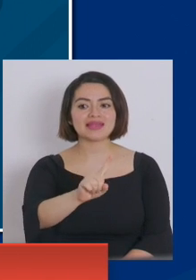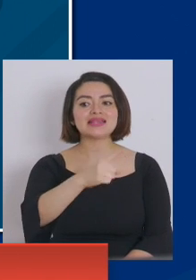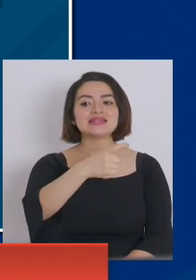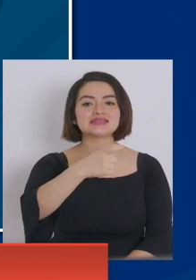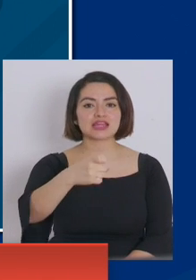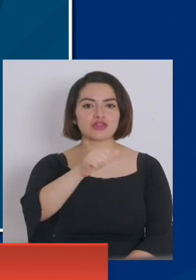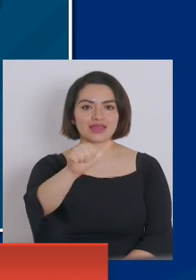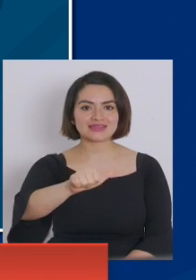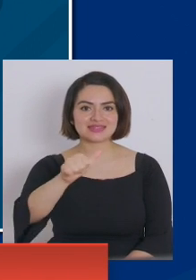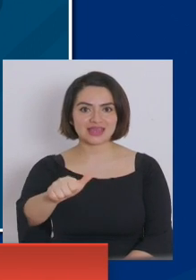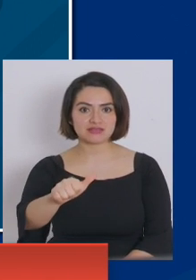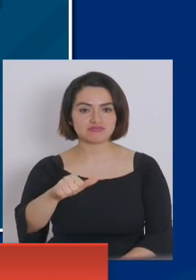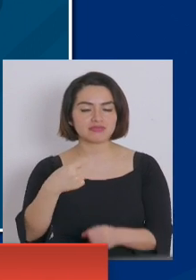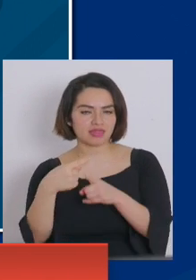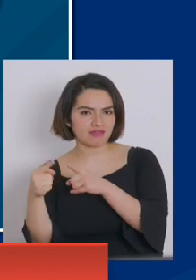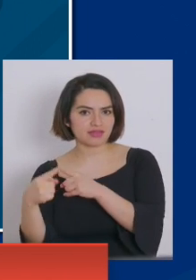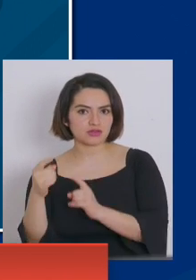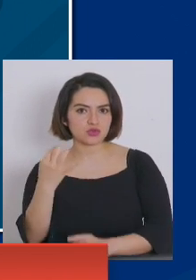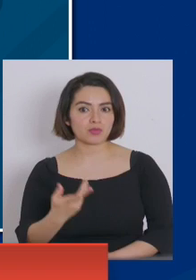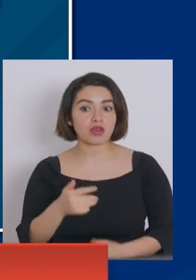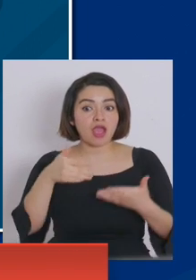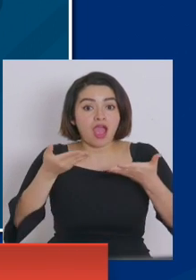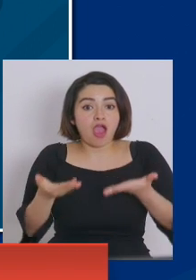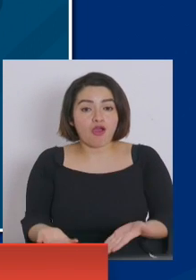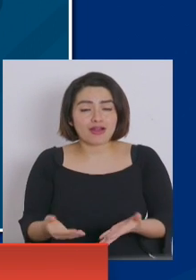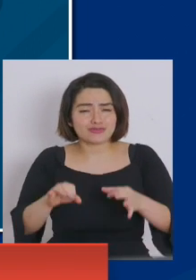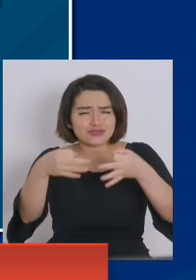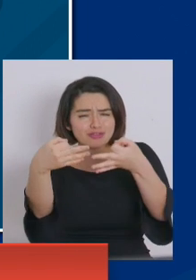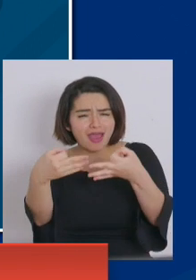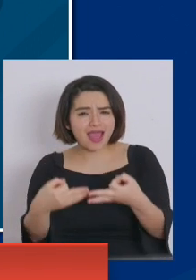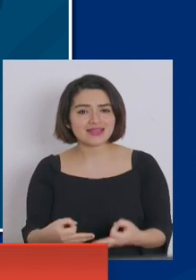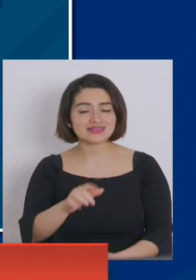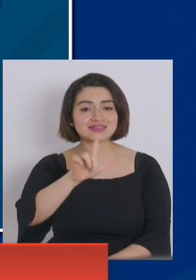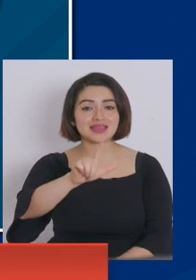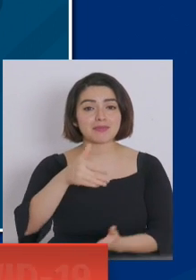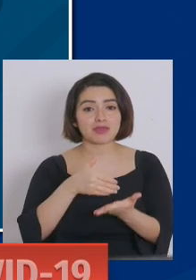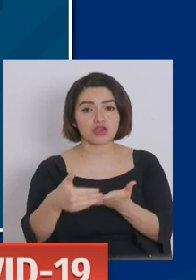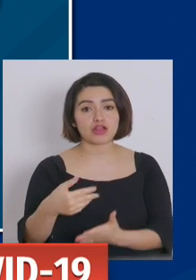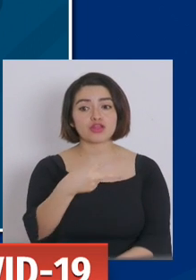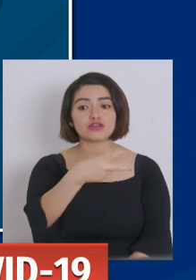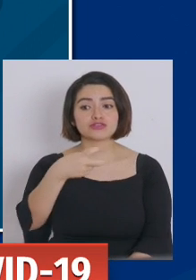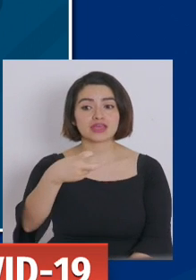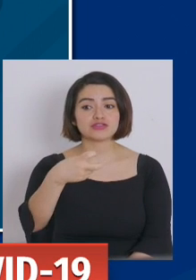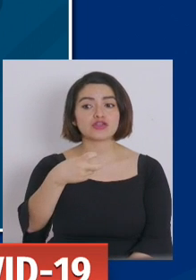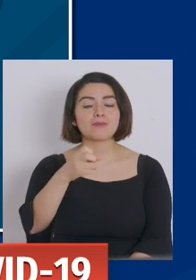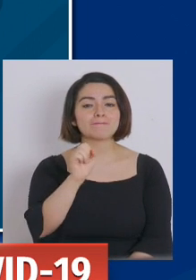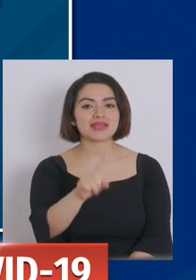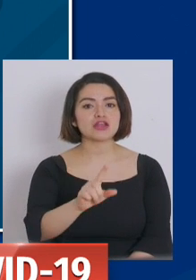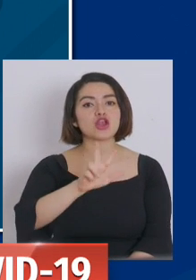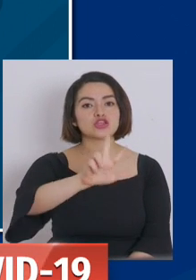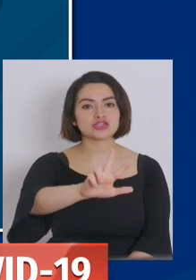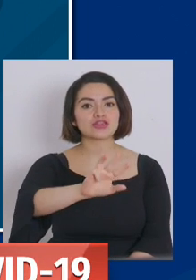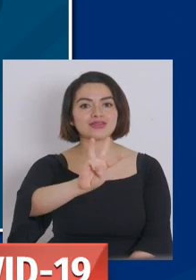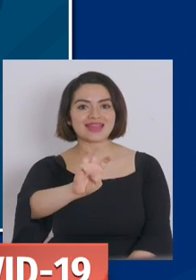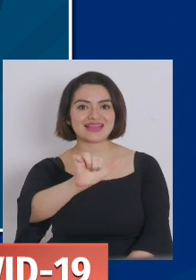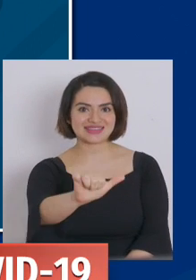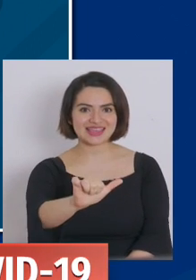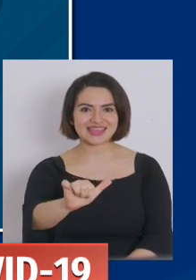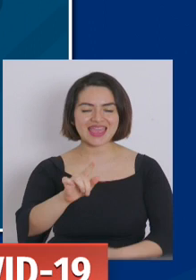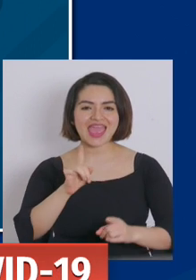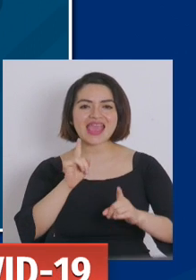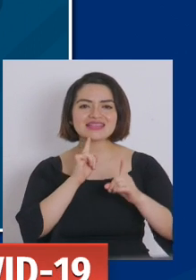cifra nosotros hemos llegado a la suma total de 7.200.836 exámenes que nos